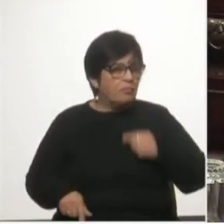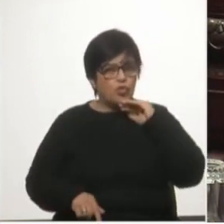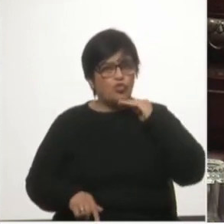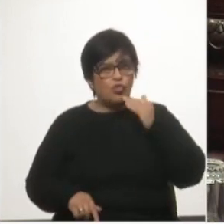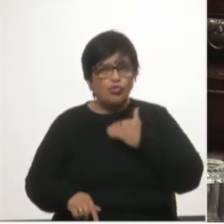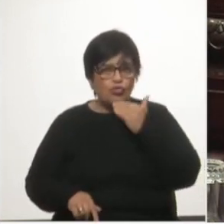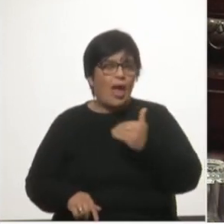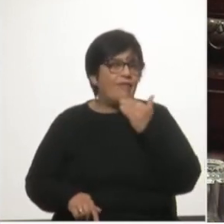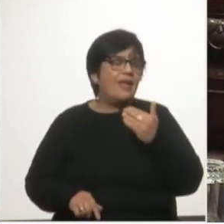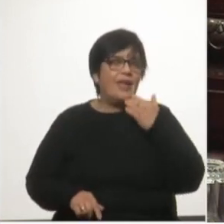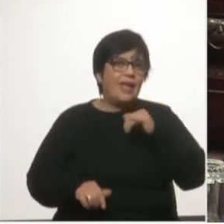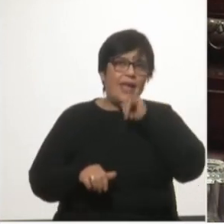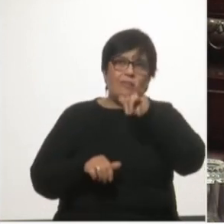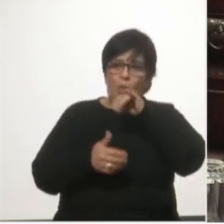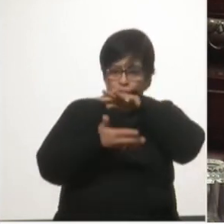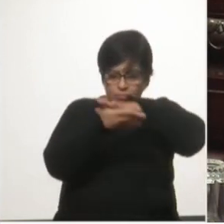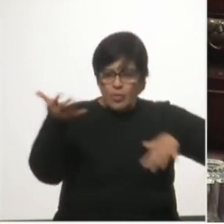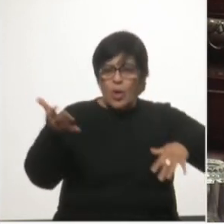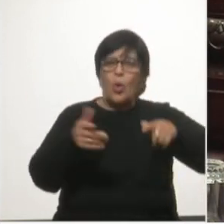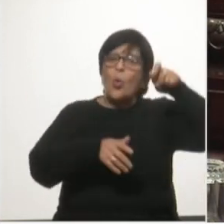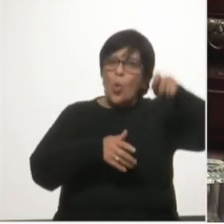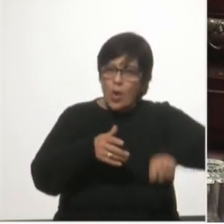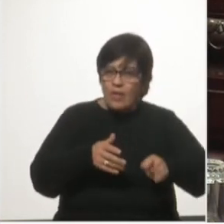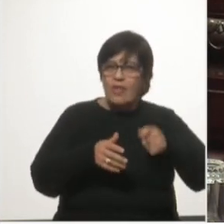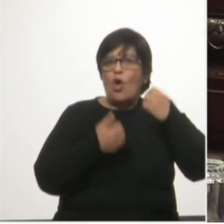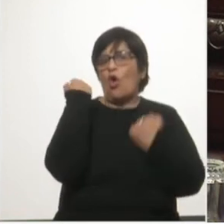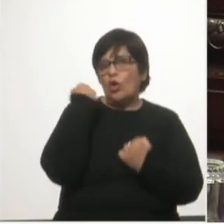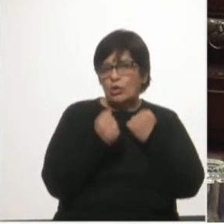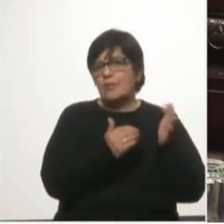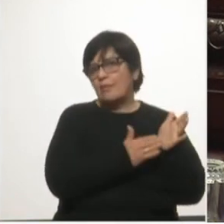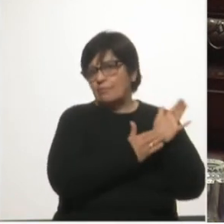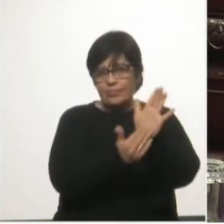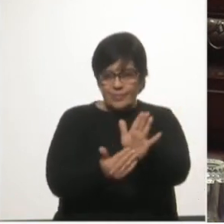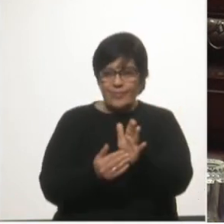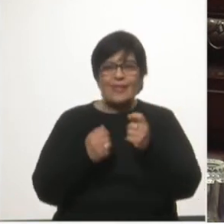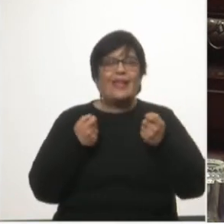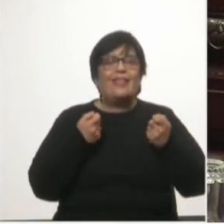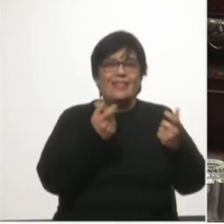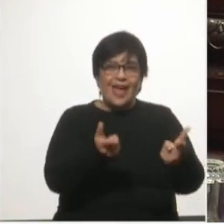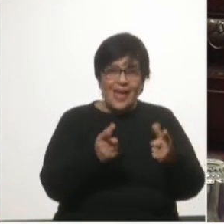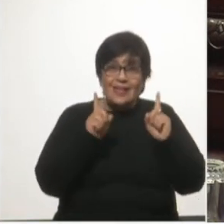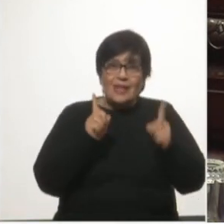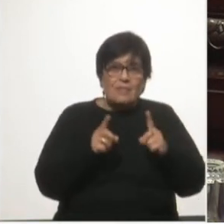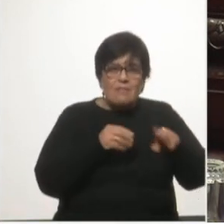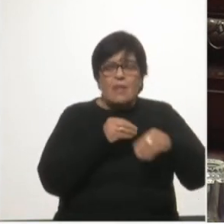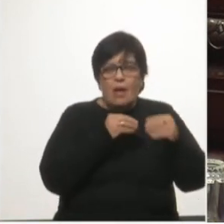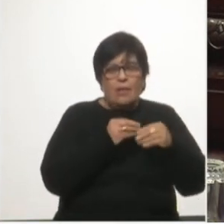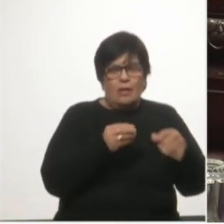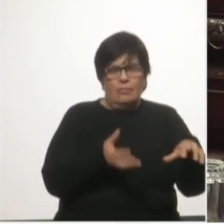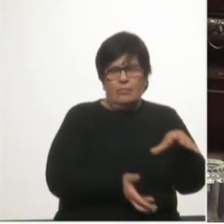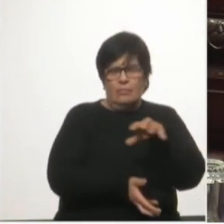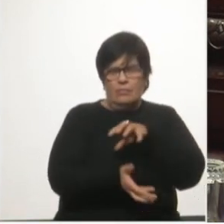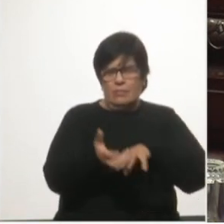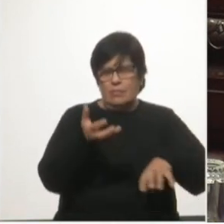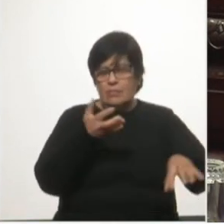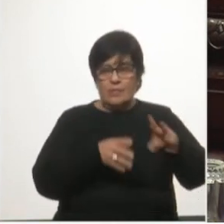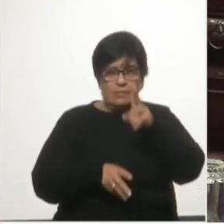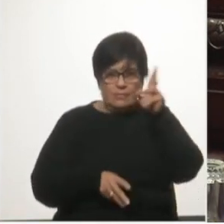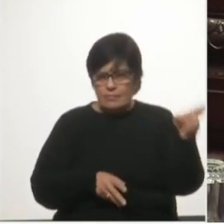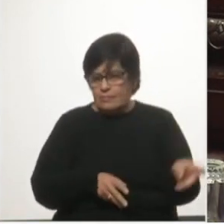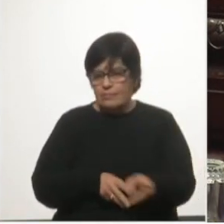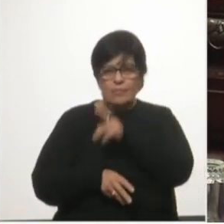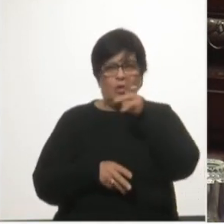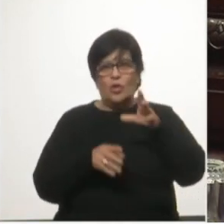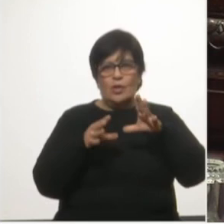informes jurídicos económicos que sustenten la concesión y el cúmulo de desproligidades irregularidades